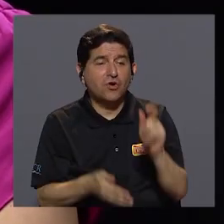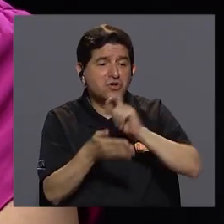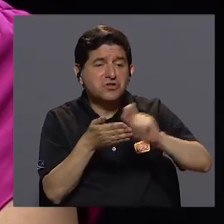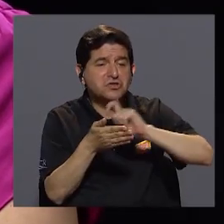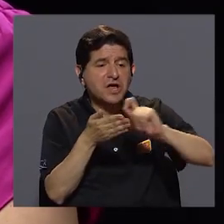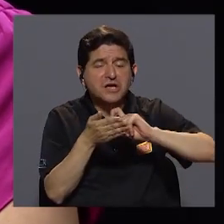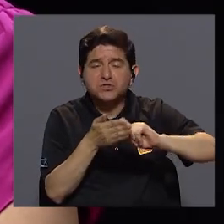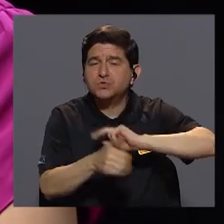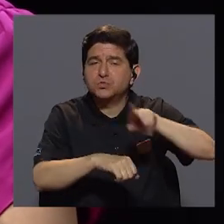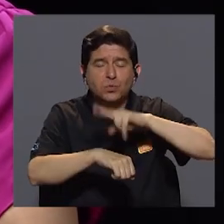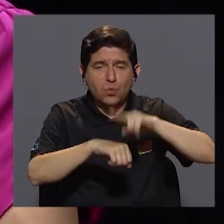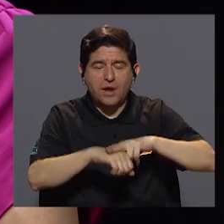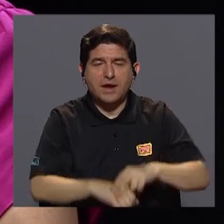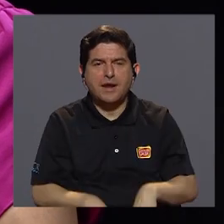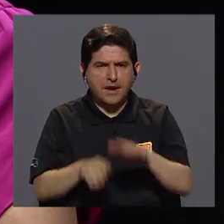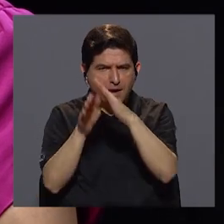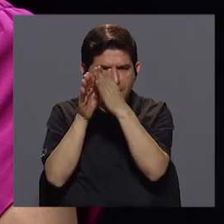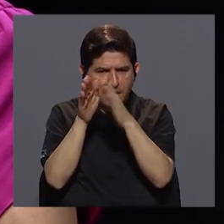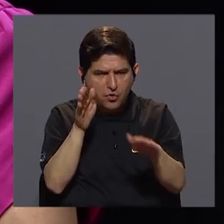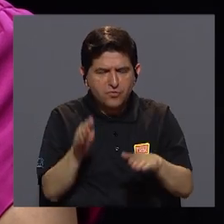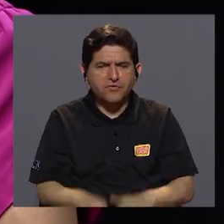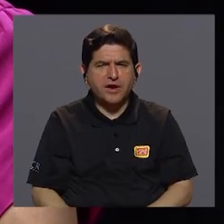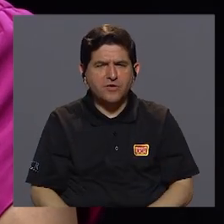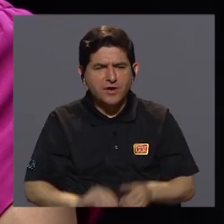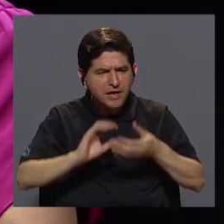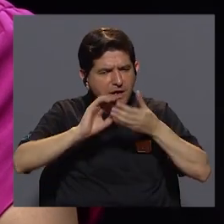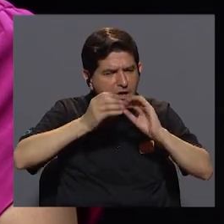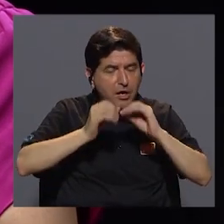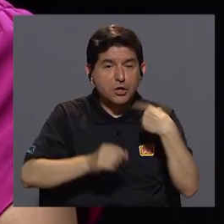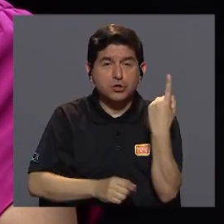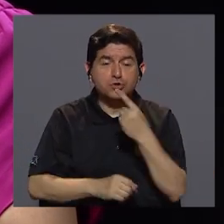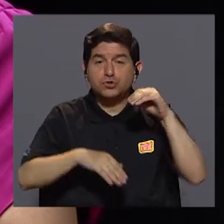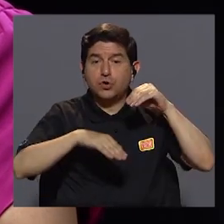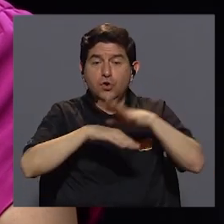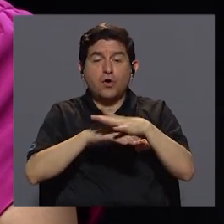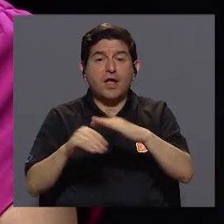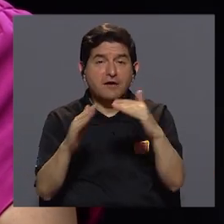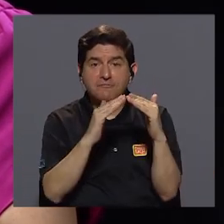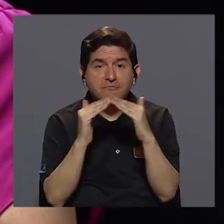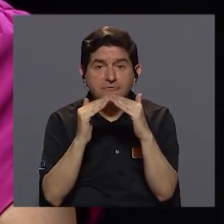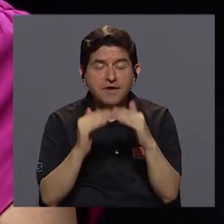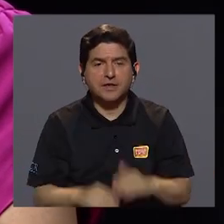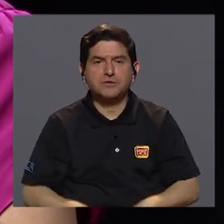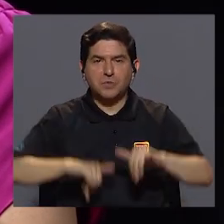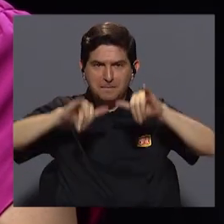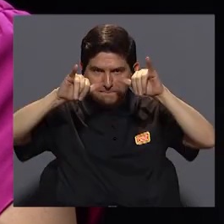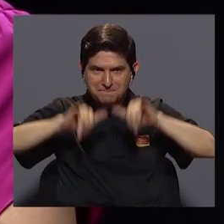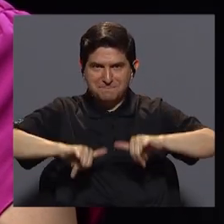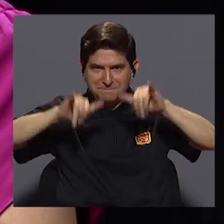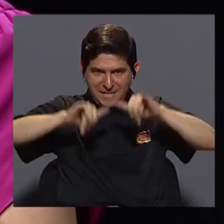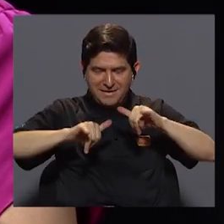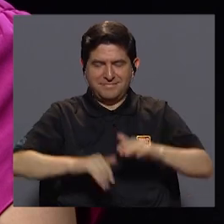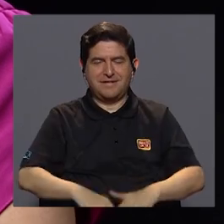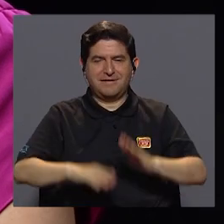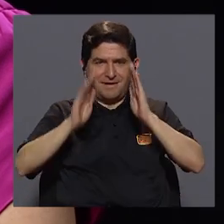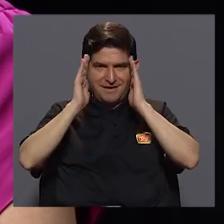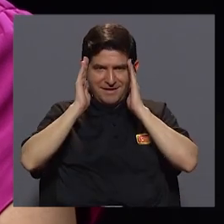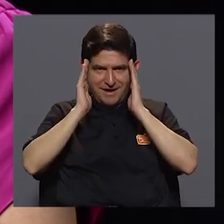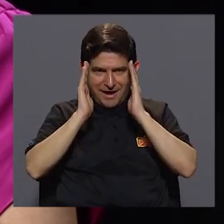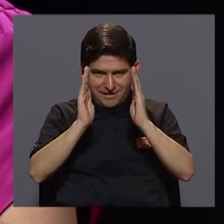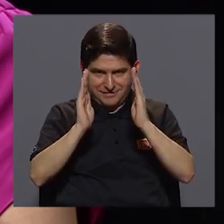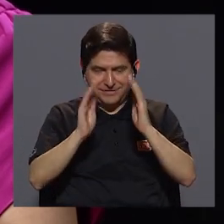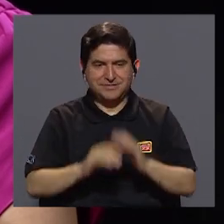primaria tradicional que la Contraloría cuantifica que solo por el efecto demográfico y manteniendo la cobertura